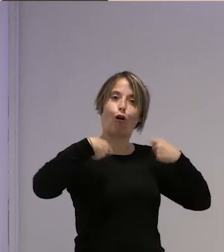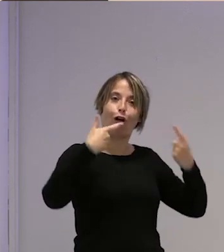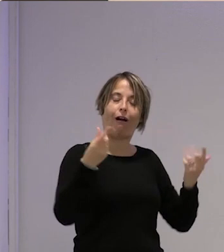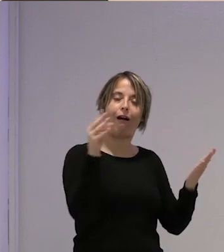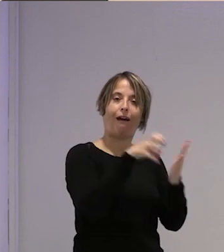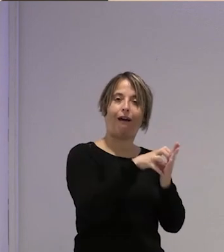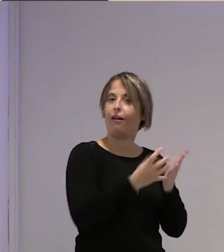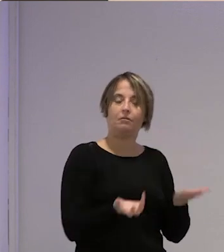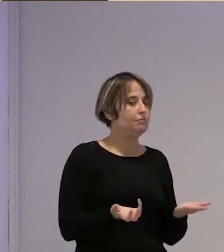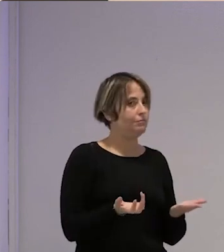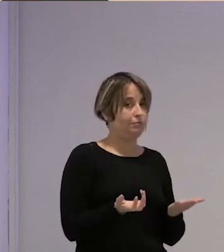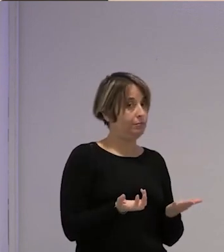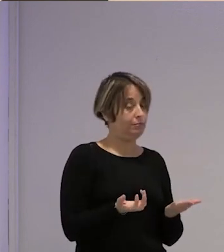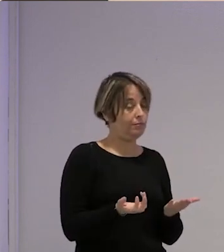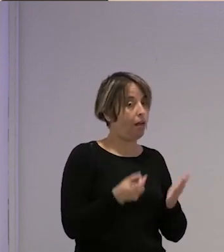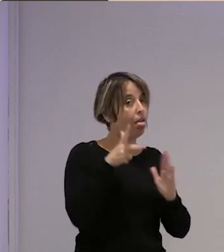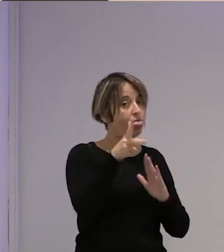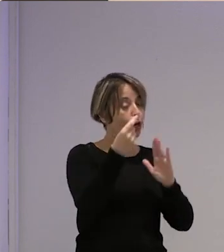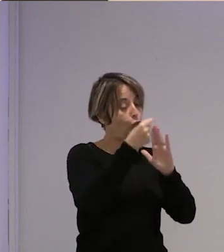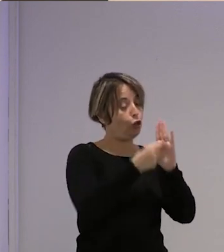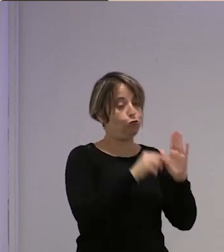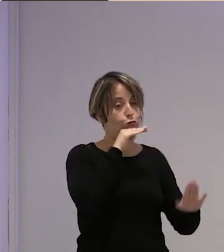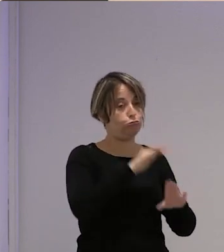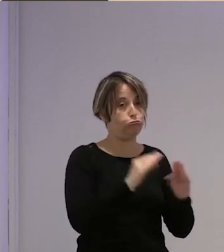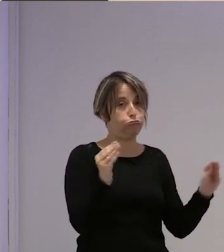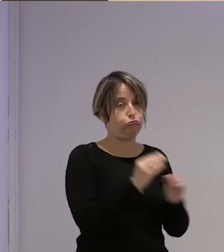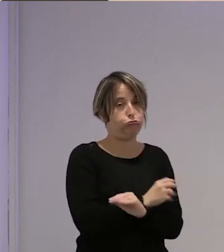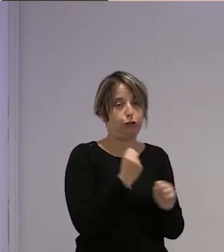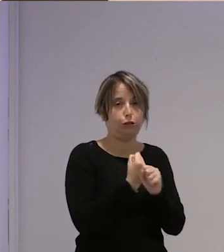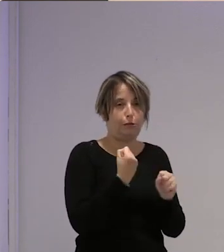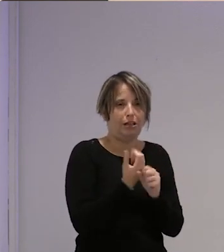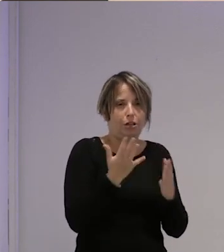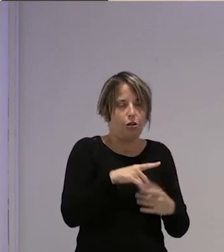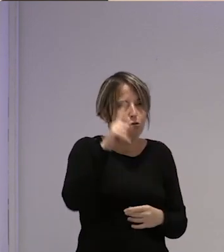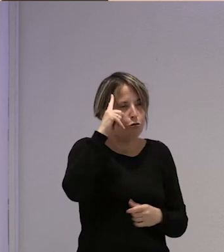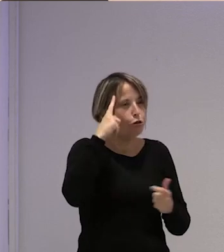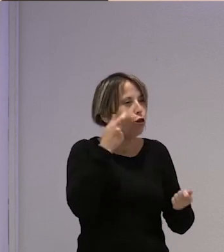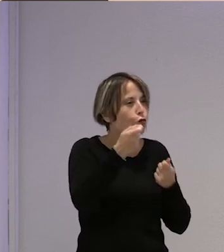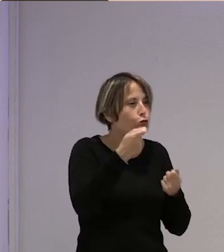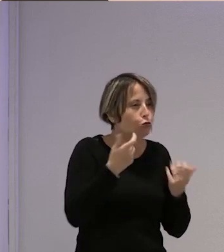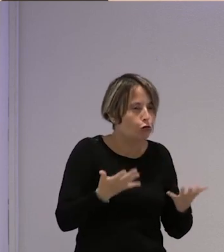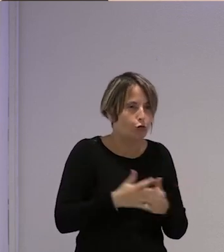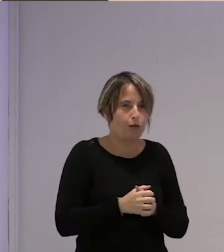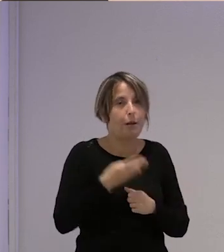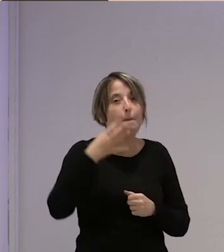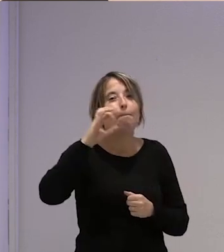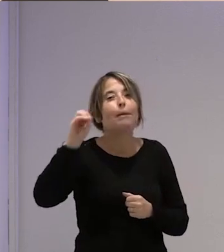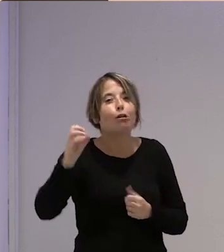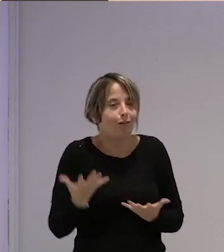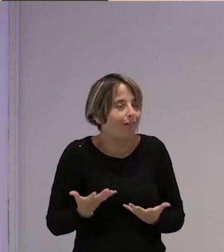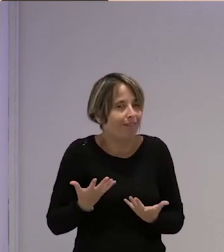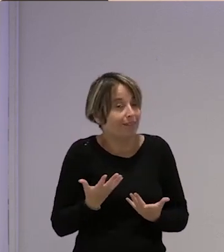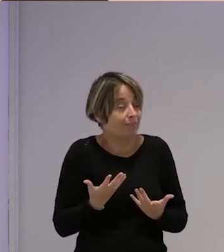bio cuando ni siquiera se respetan los derechos de los trabajadores no sé qué tipo de controles pasa qué tipo de bio es ese pero